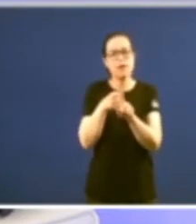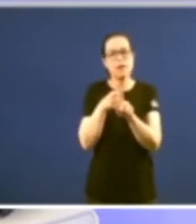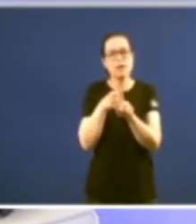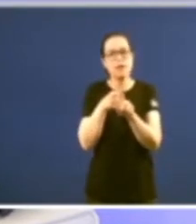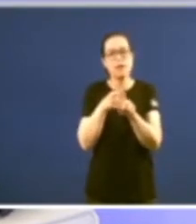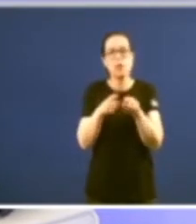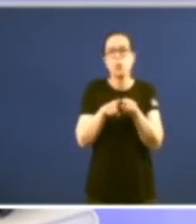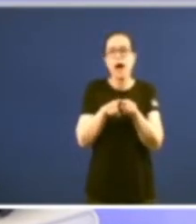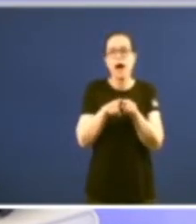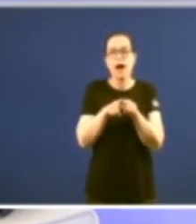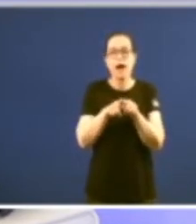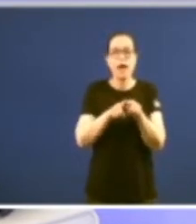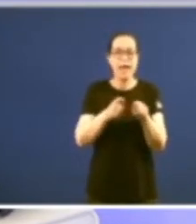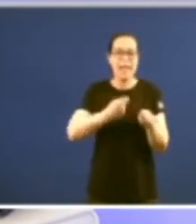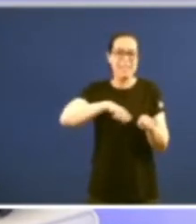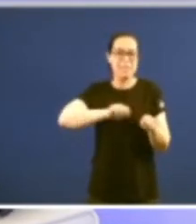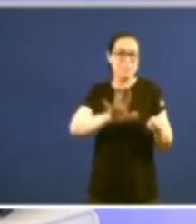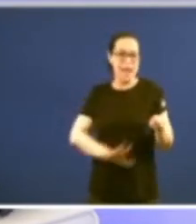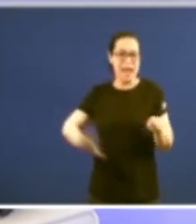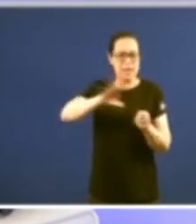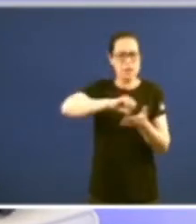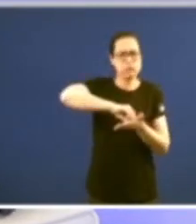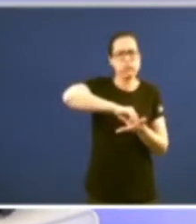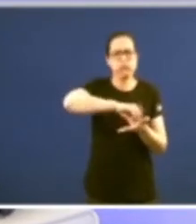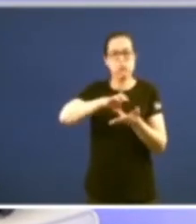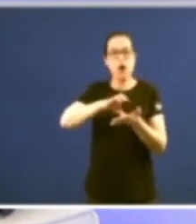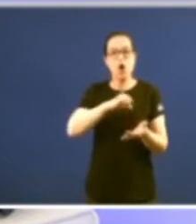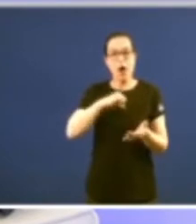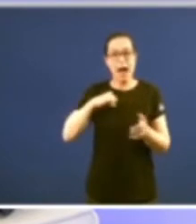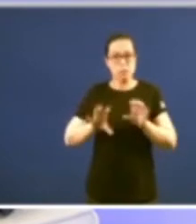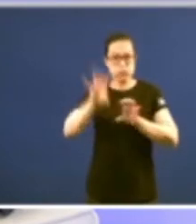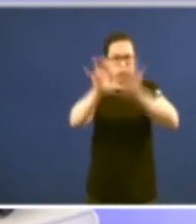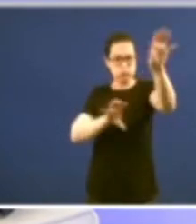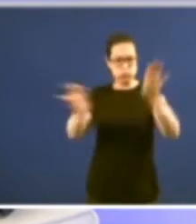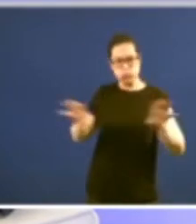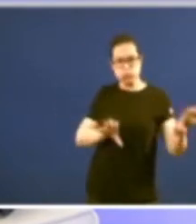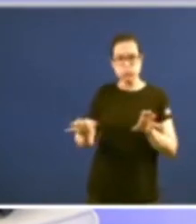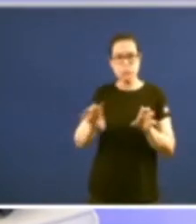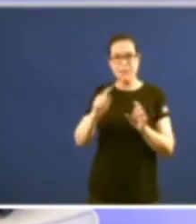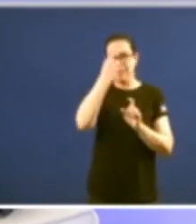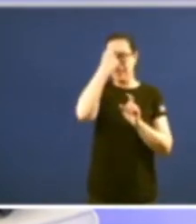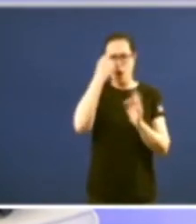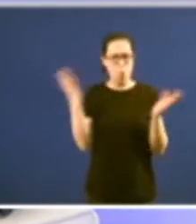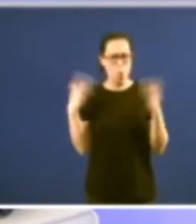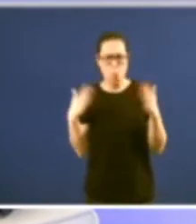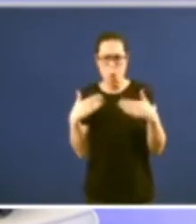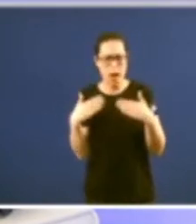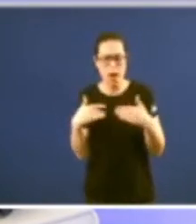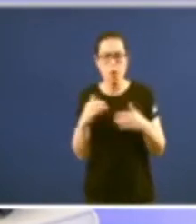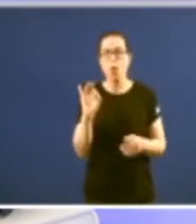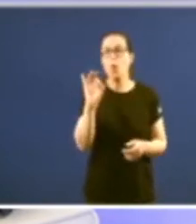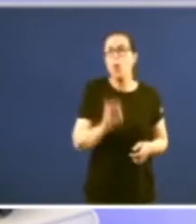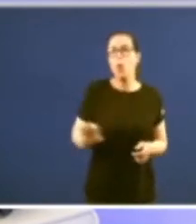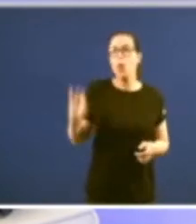unha España descentralizada con dazas sete comunidades autónomas isto non o pensaba ninguén nun primeiro momento nin sequera se pensaban que